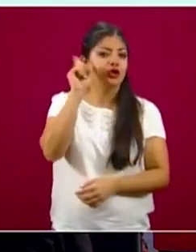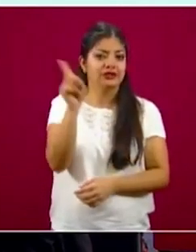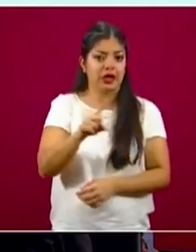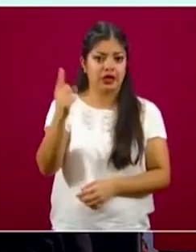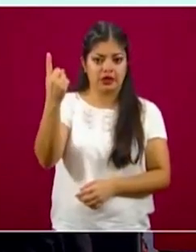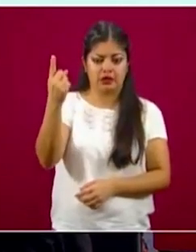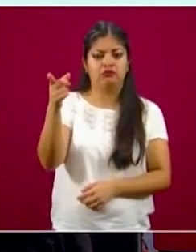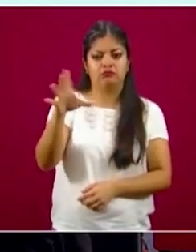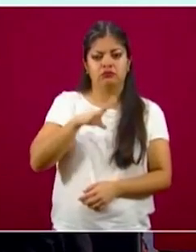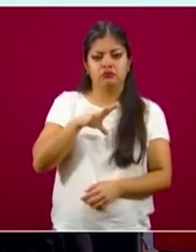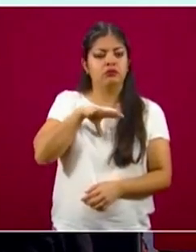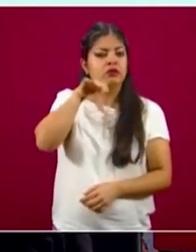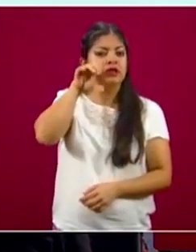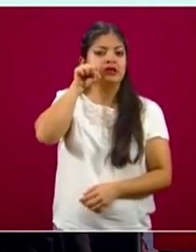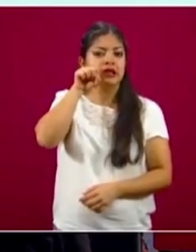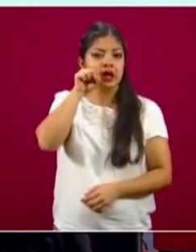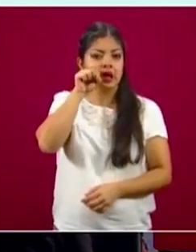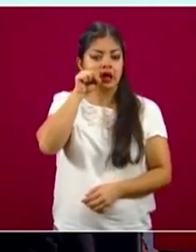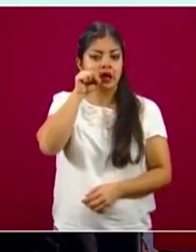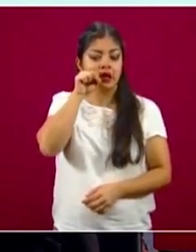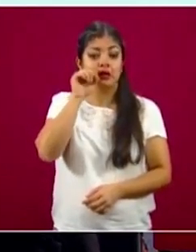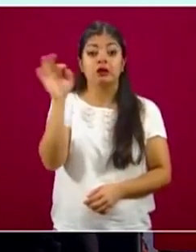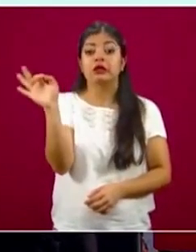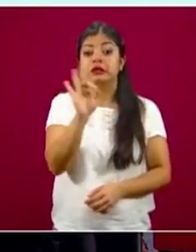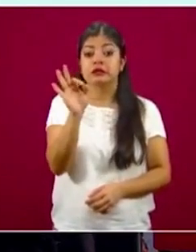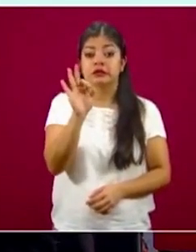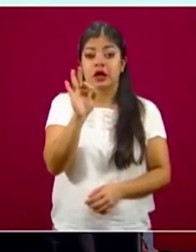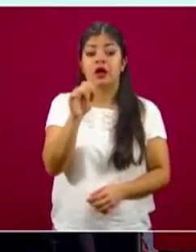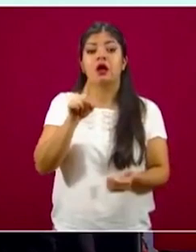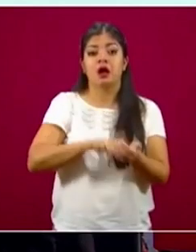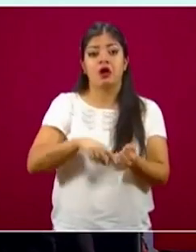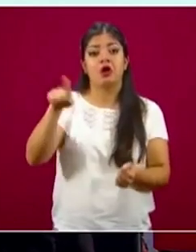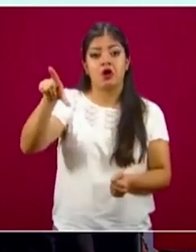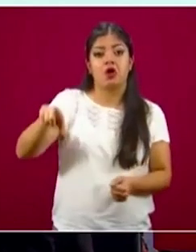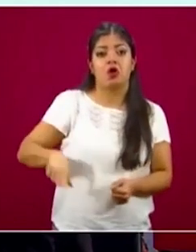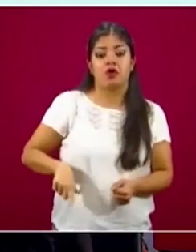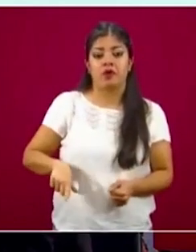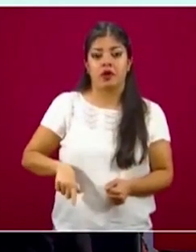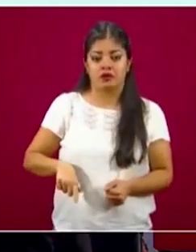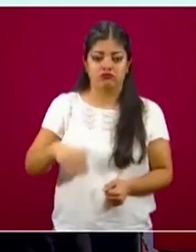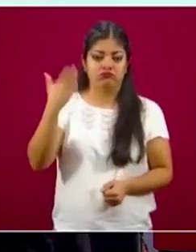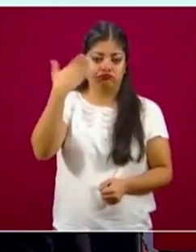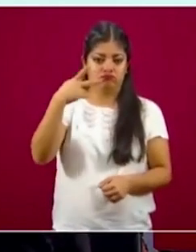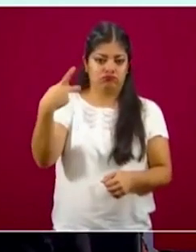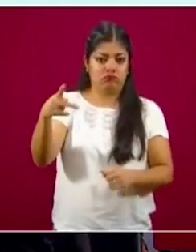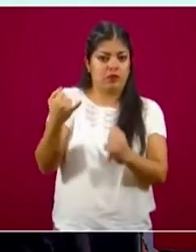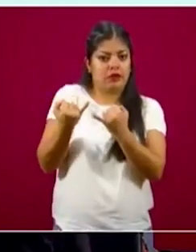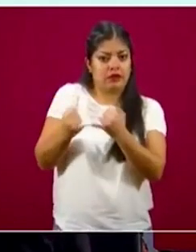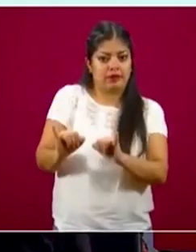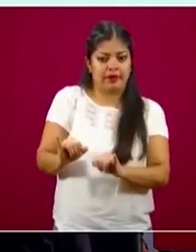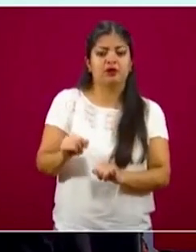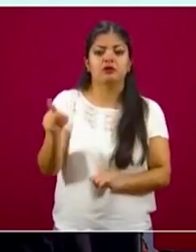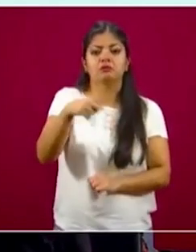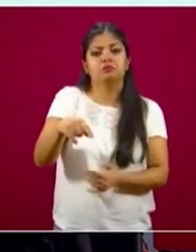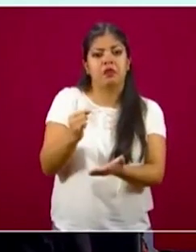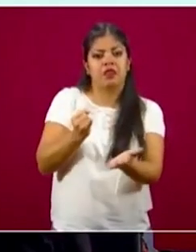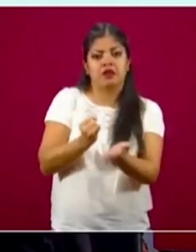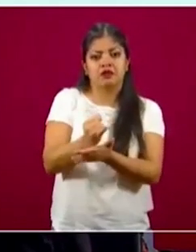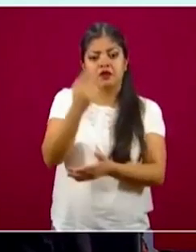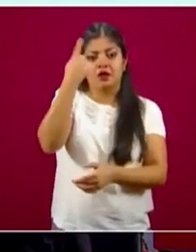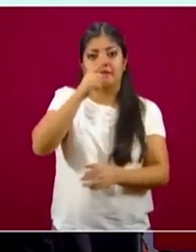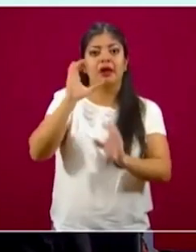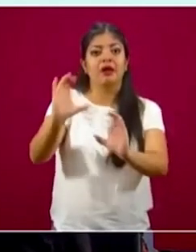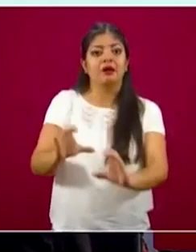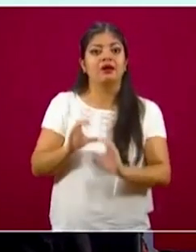se encuentra con semáforo en anaranjado y que probablemente el propio gobierno libre y soberano de Zacatecas tomará decisiones para